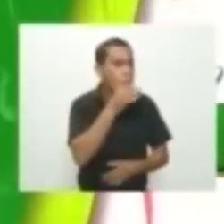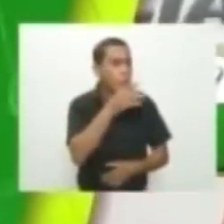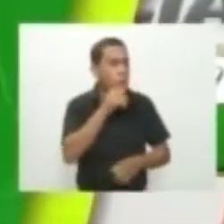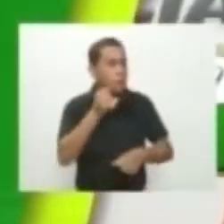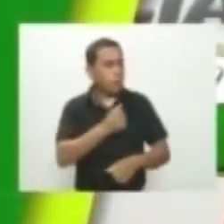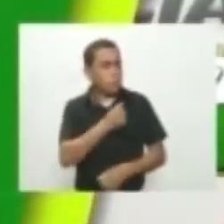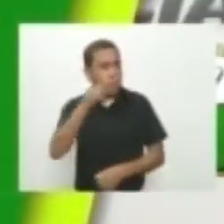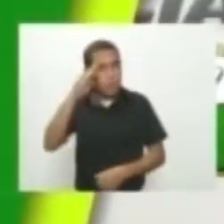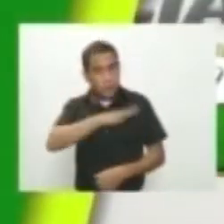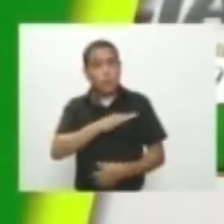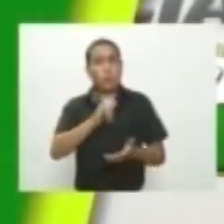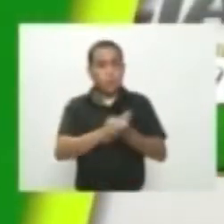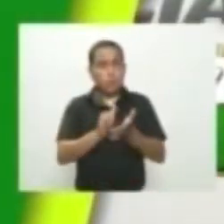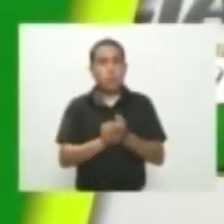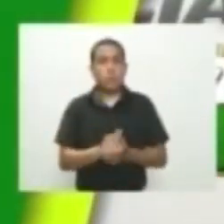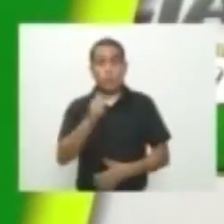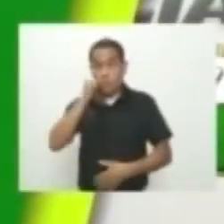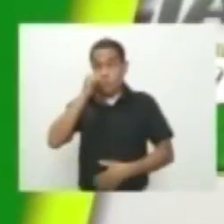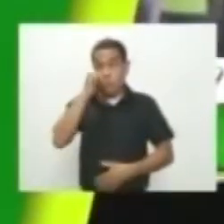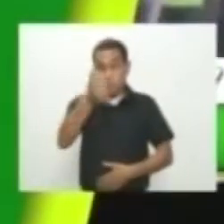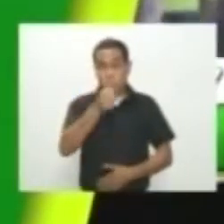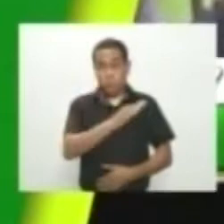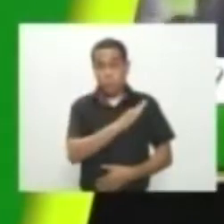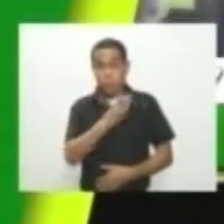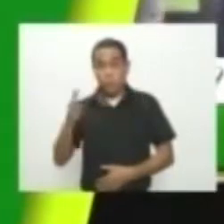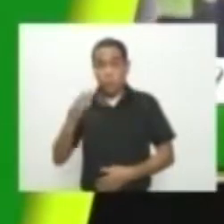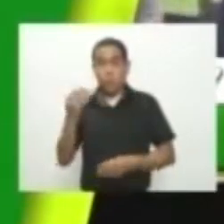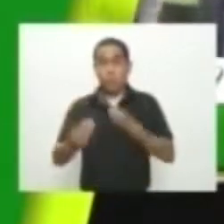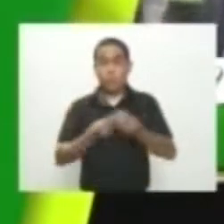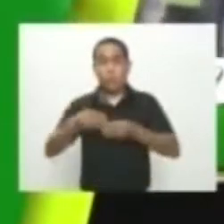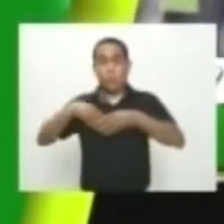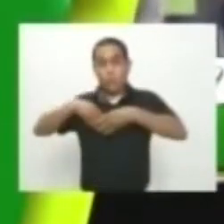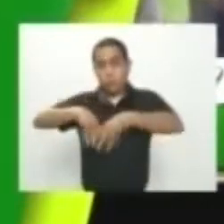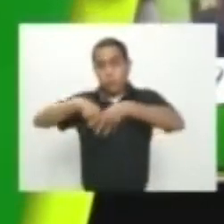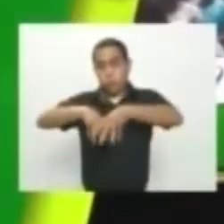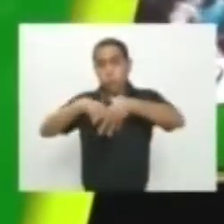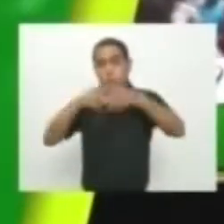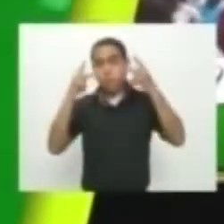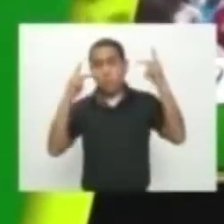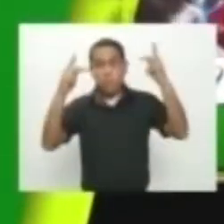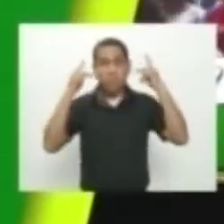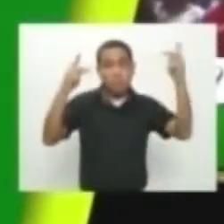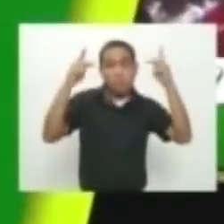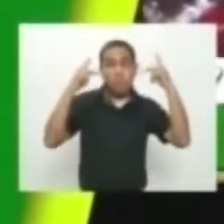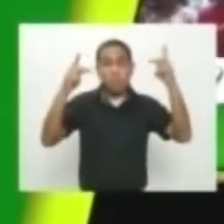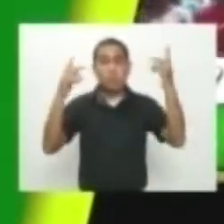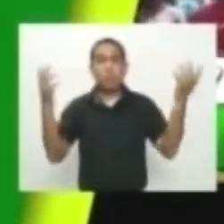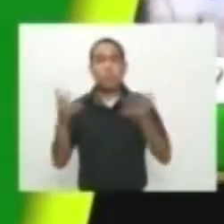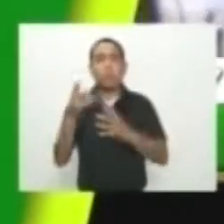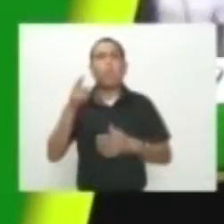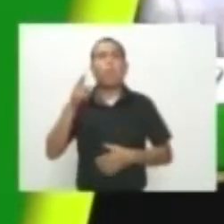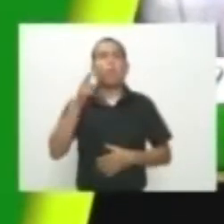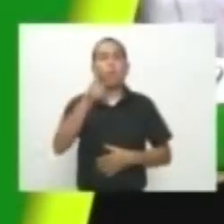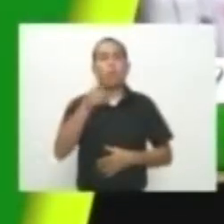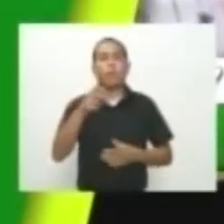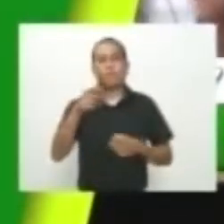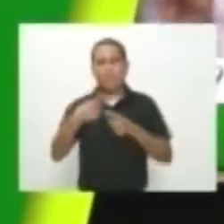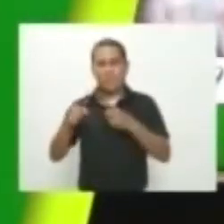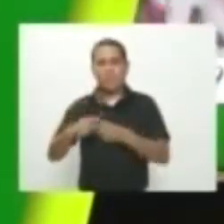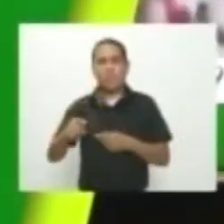anterior Mañana en Barranquilla, plantón en solidaridad a protestas que se adelantan en Chocó y Buenaventura